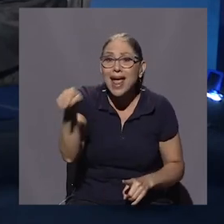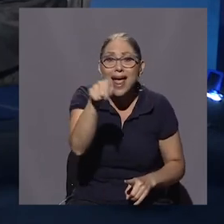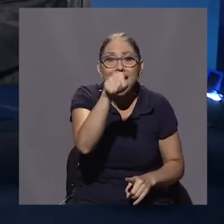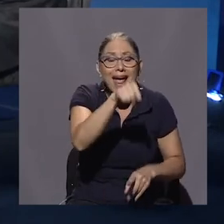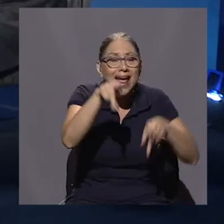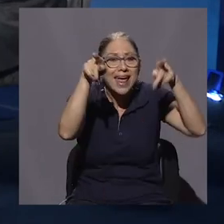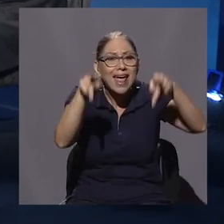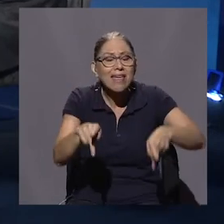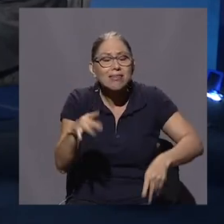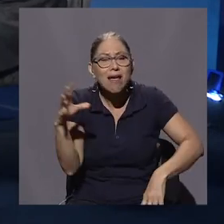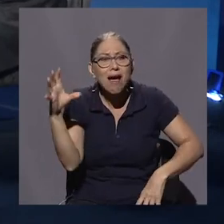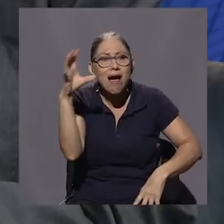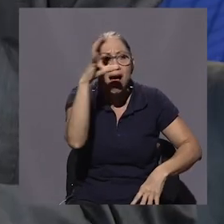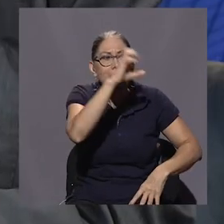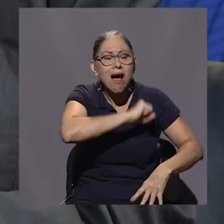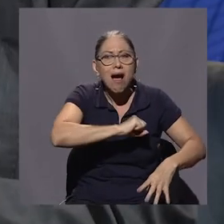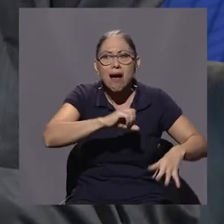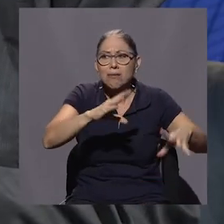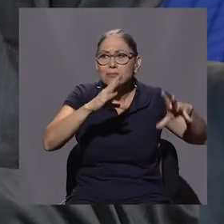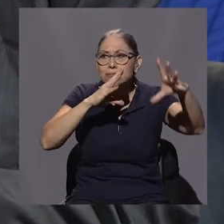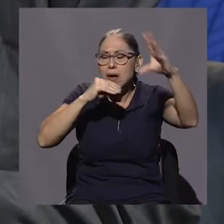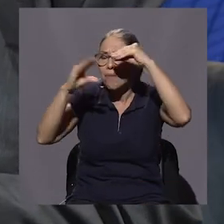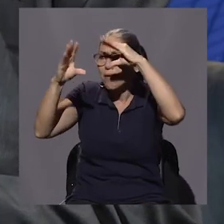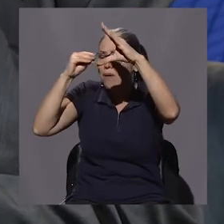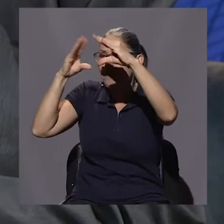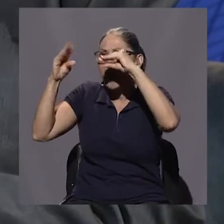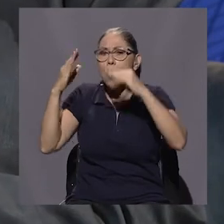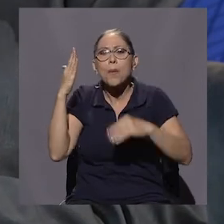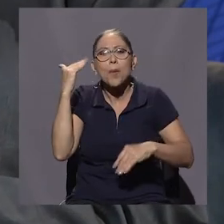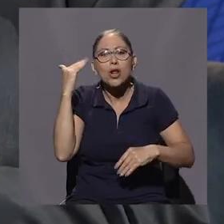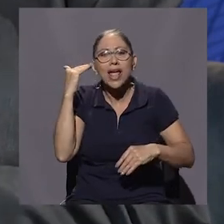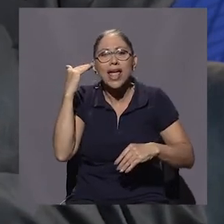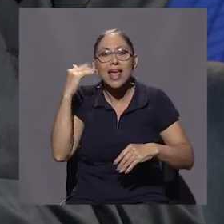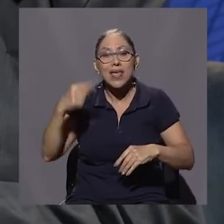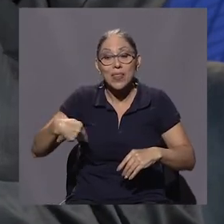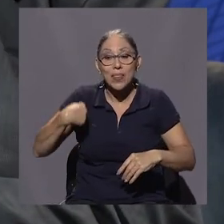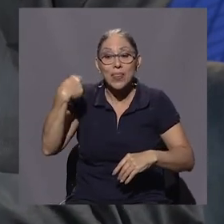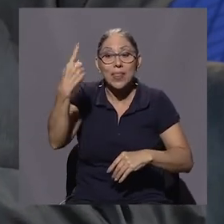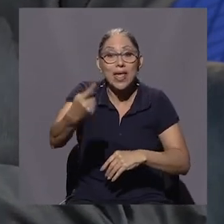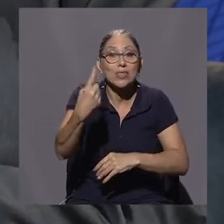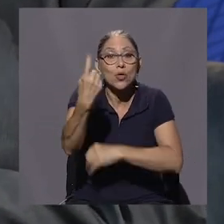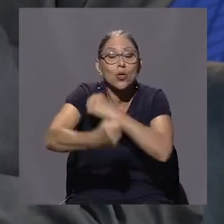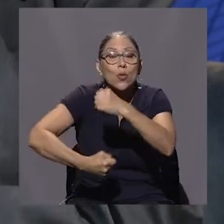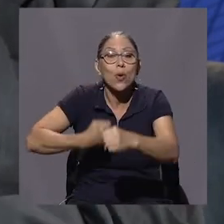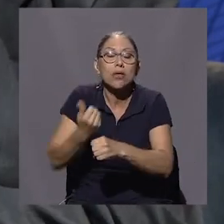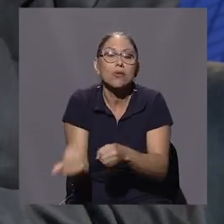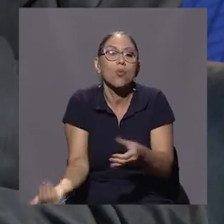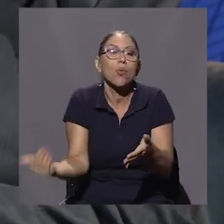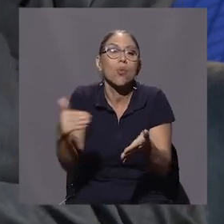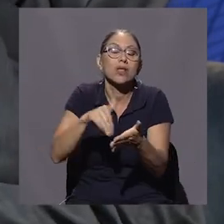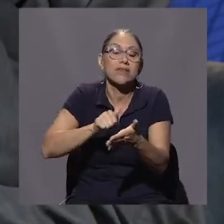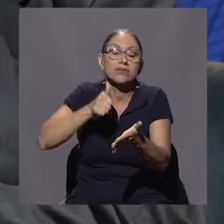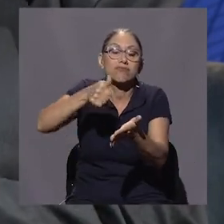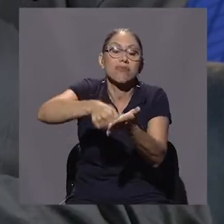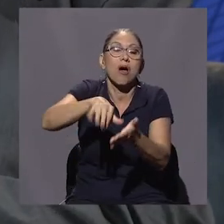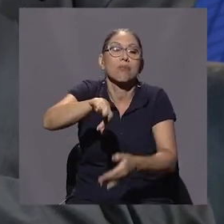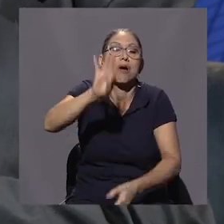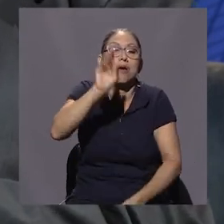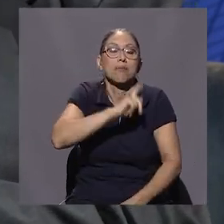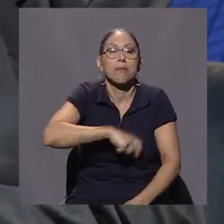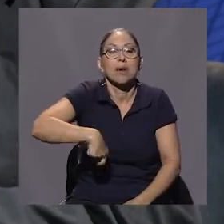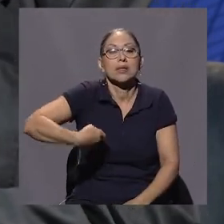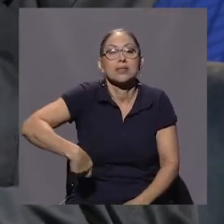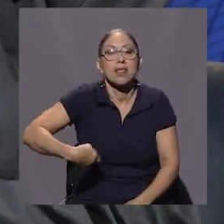que está pasando, ¿por qué? porque dentro de un año están eligiendo un presidente, una asamblea